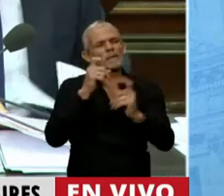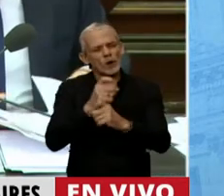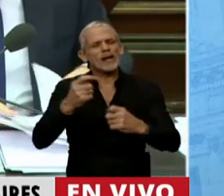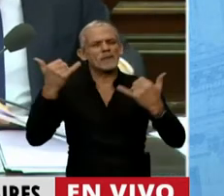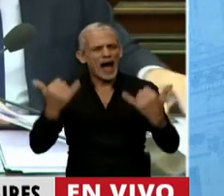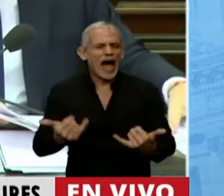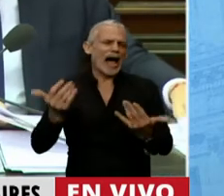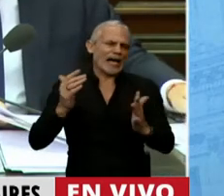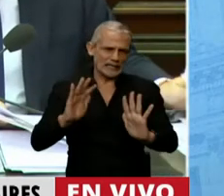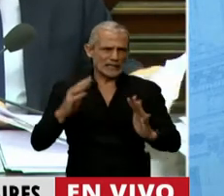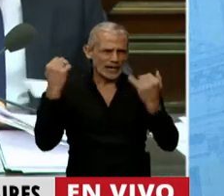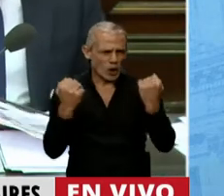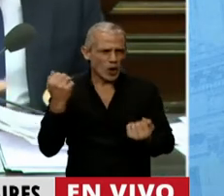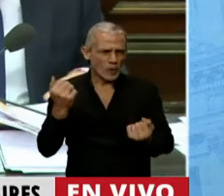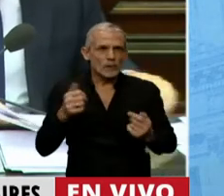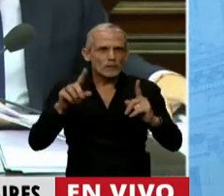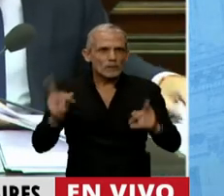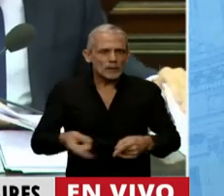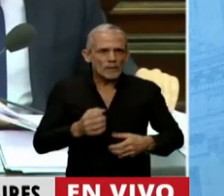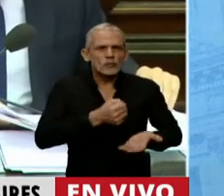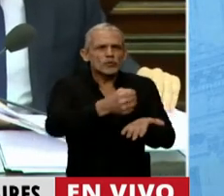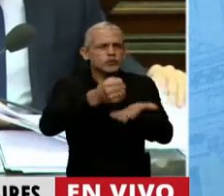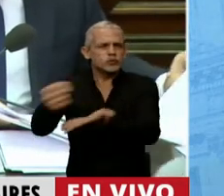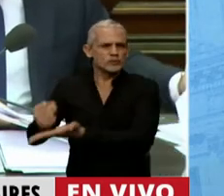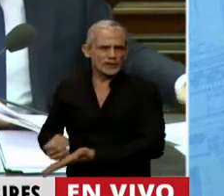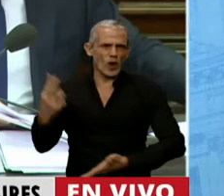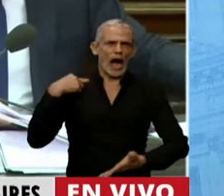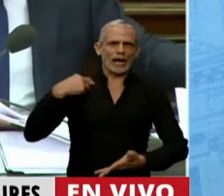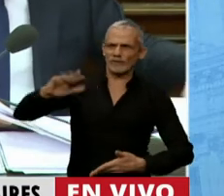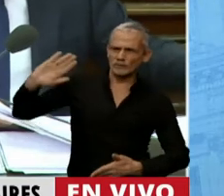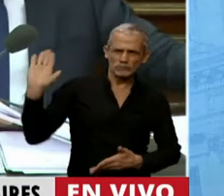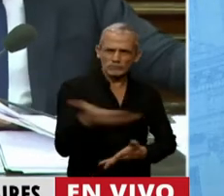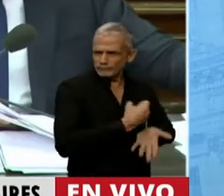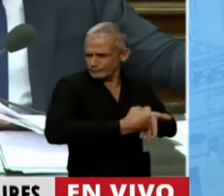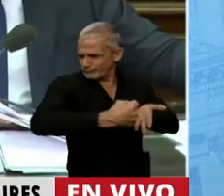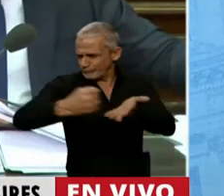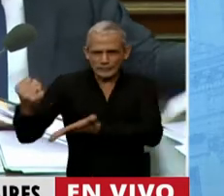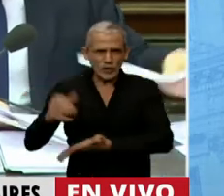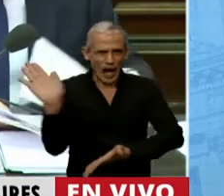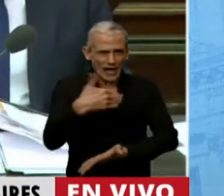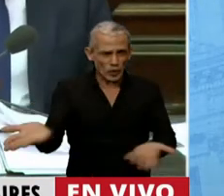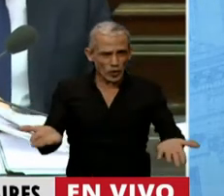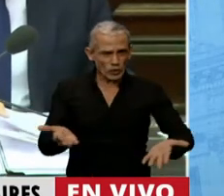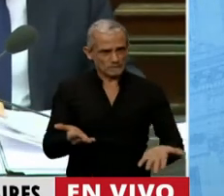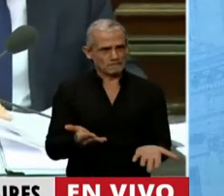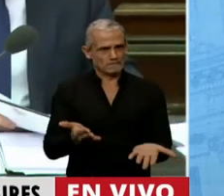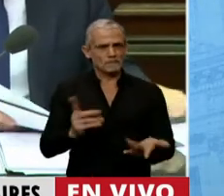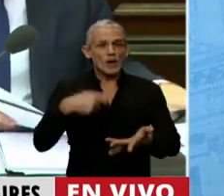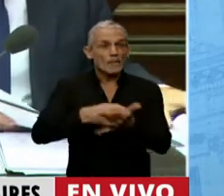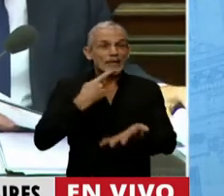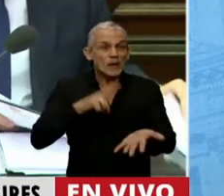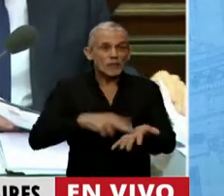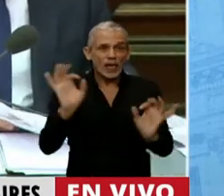dificultad. Acá se establecen subsidios a las patronales de todo tipo y color y se les permite, no sólo que no paguen sus